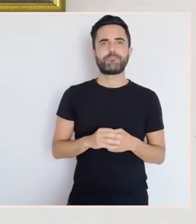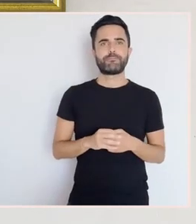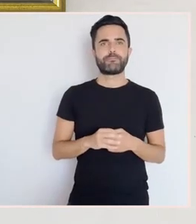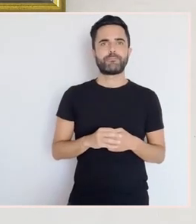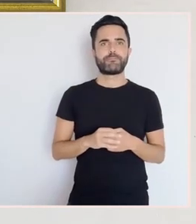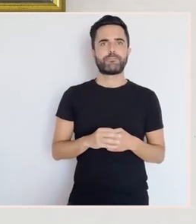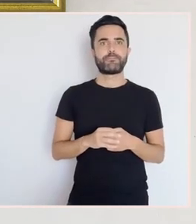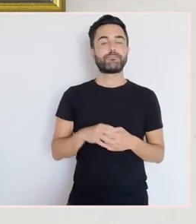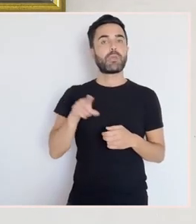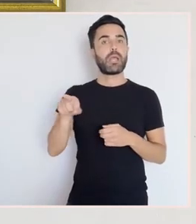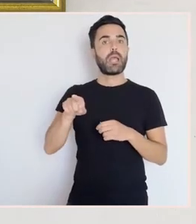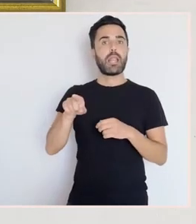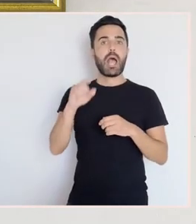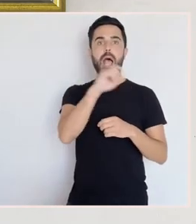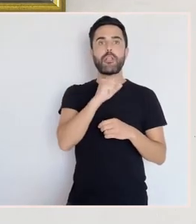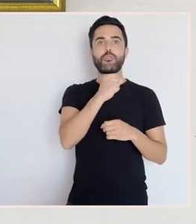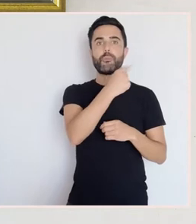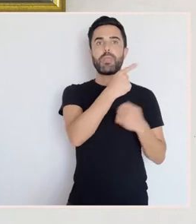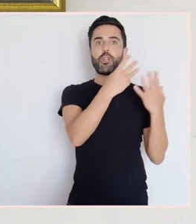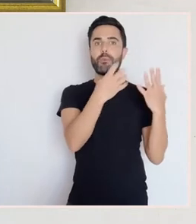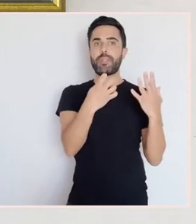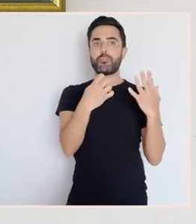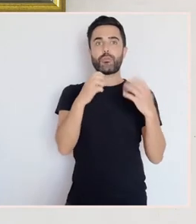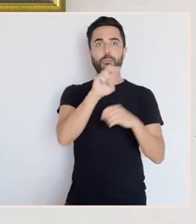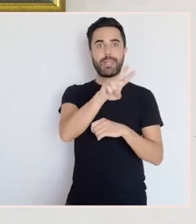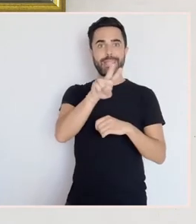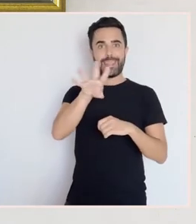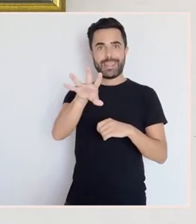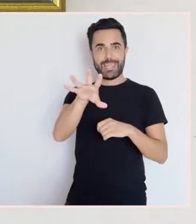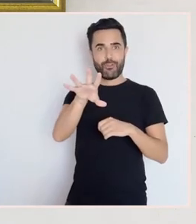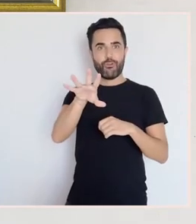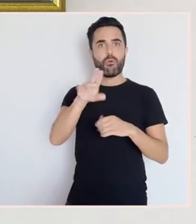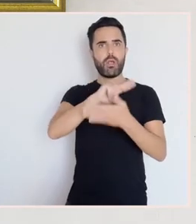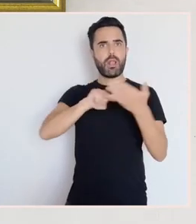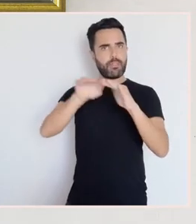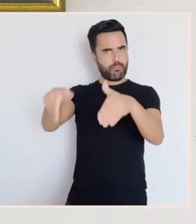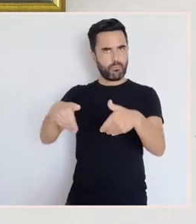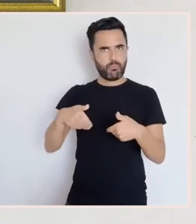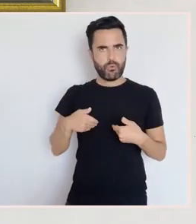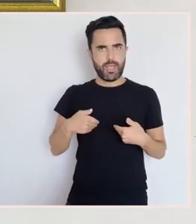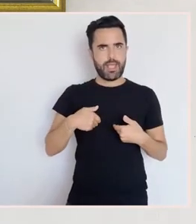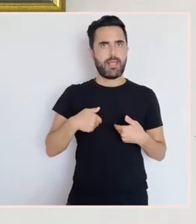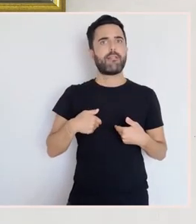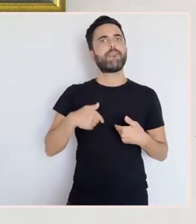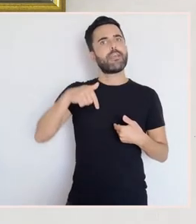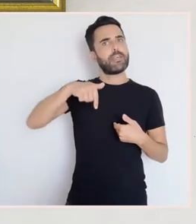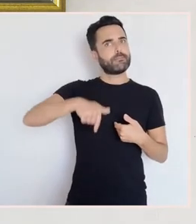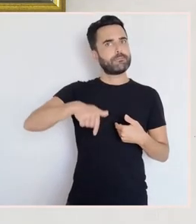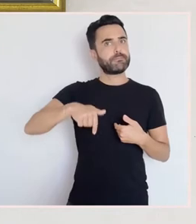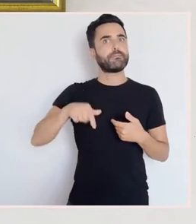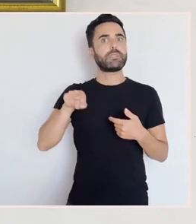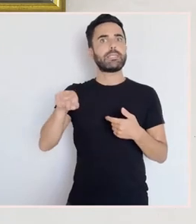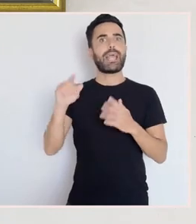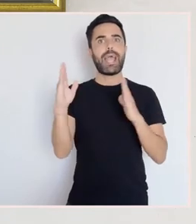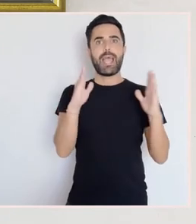retorna en 1926, perdón, 1925, retorna a Galicia e estes